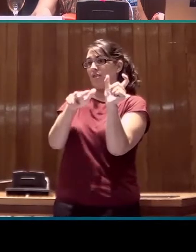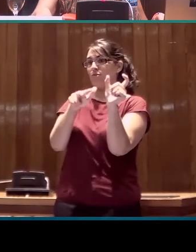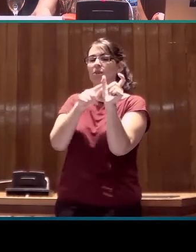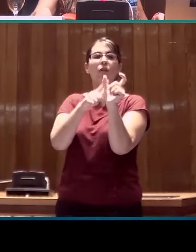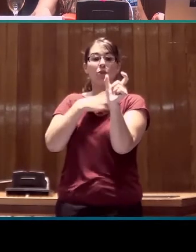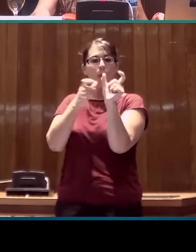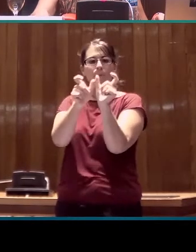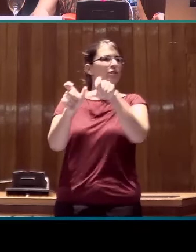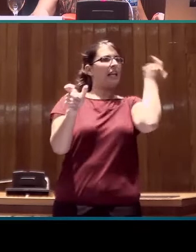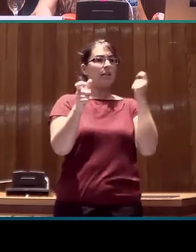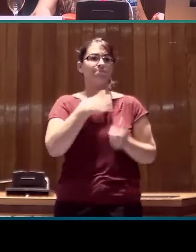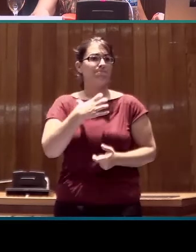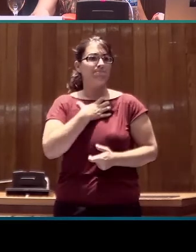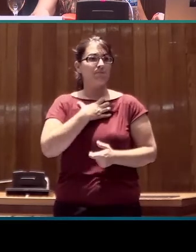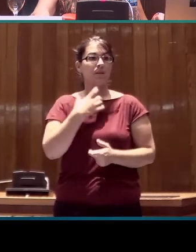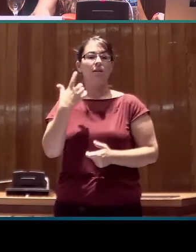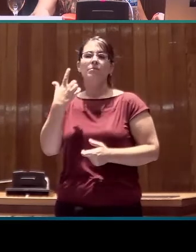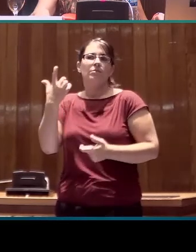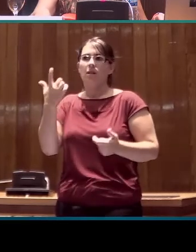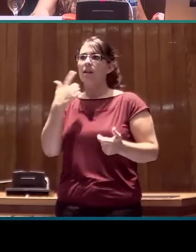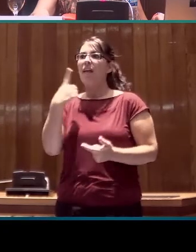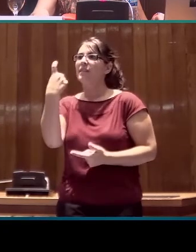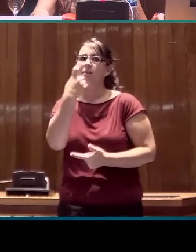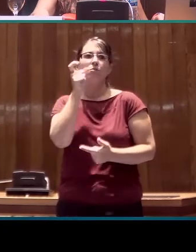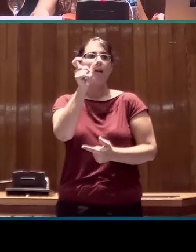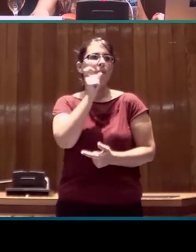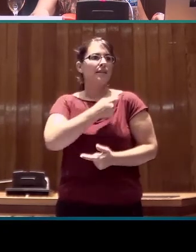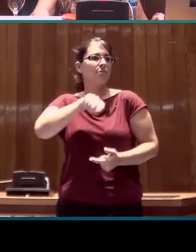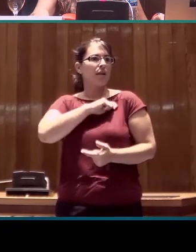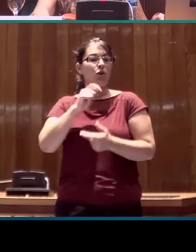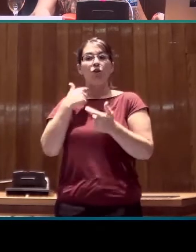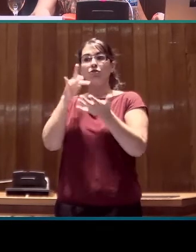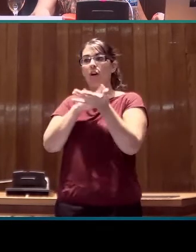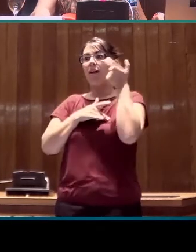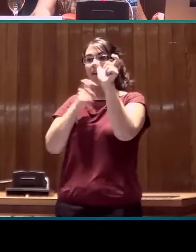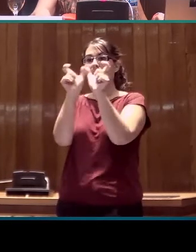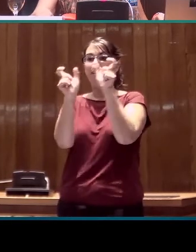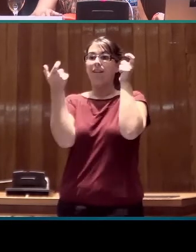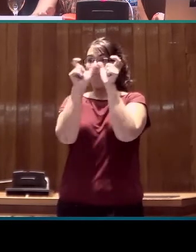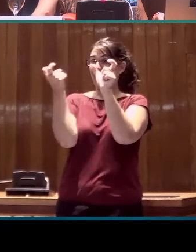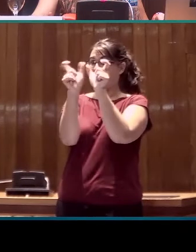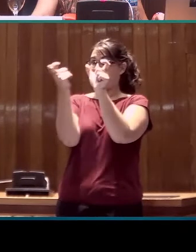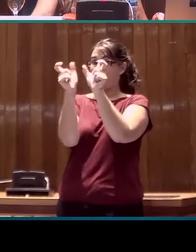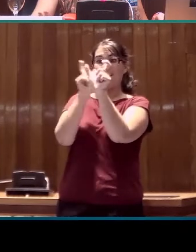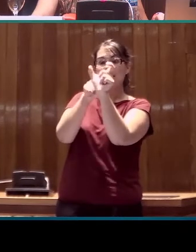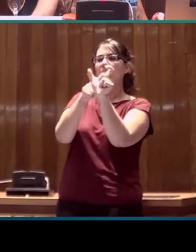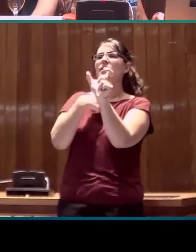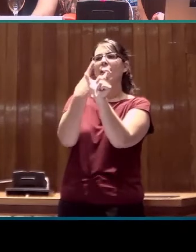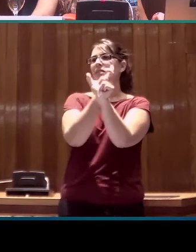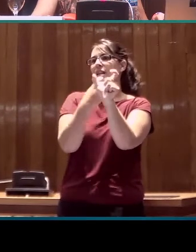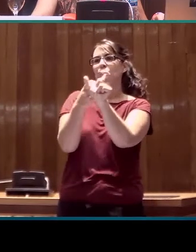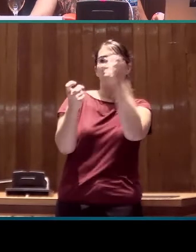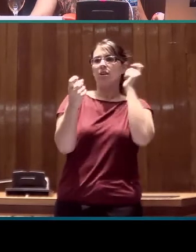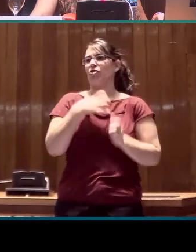necesitamos diferentes palabras del español que remiten a una misma familia, como tarde y tardar. Bueno, una posibilidad